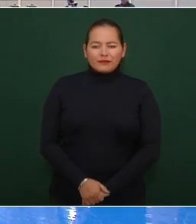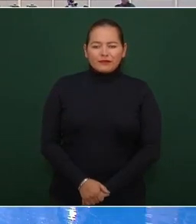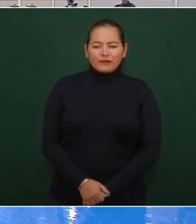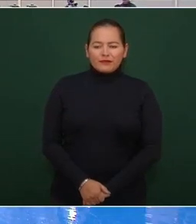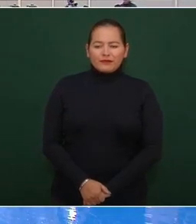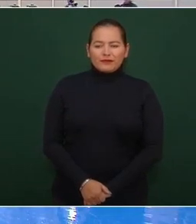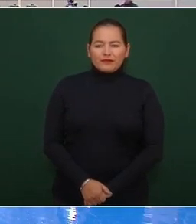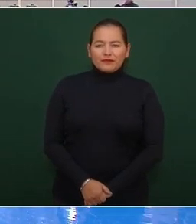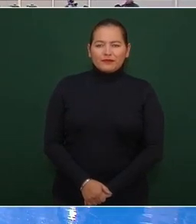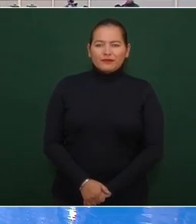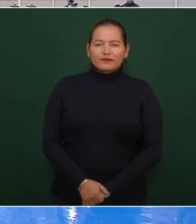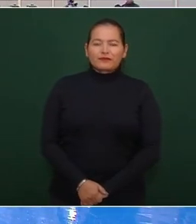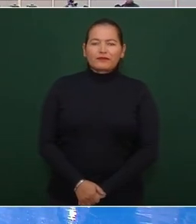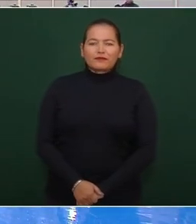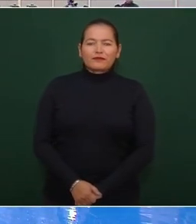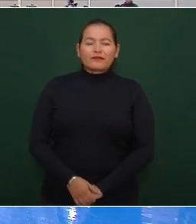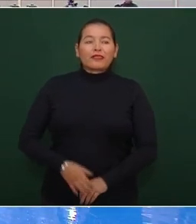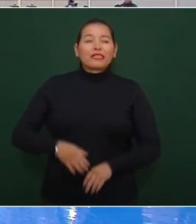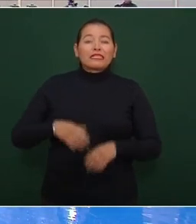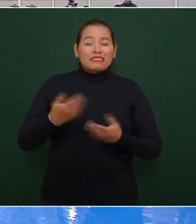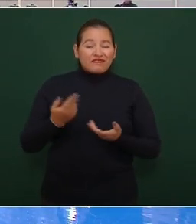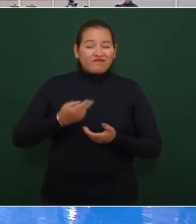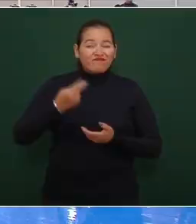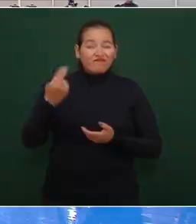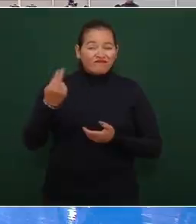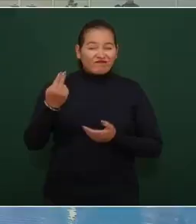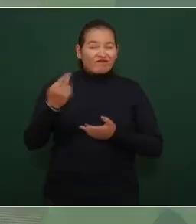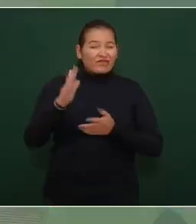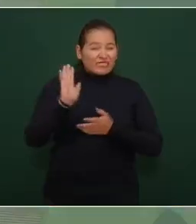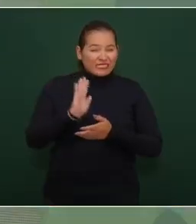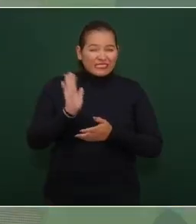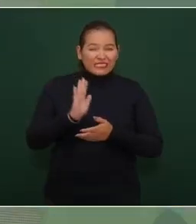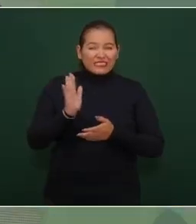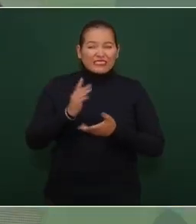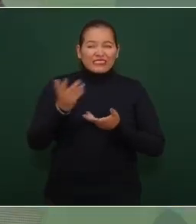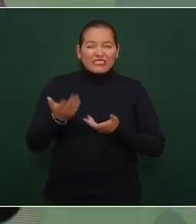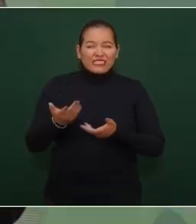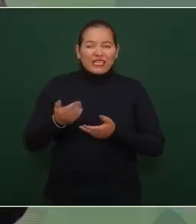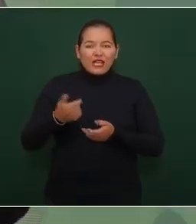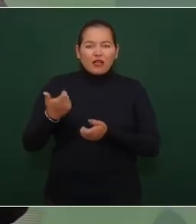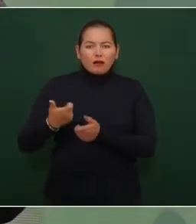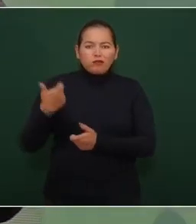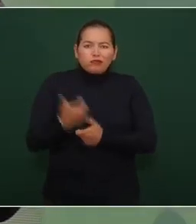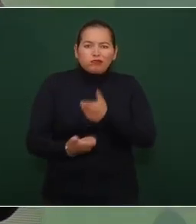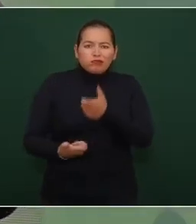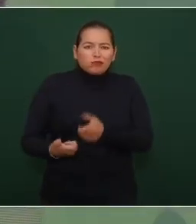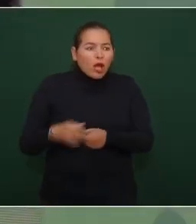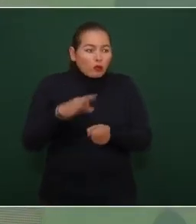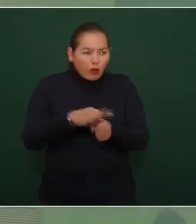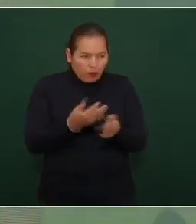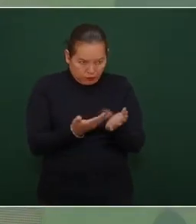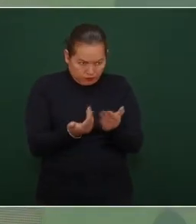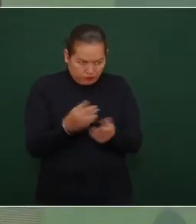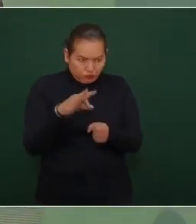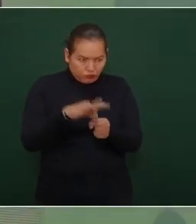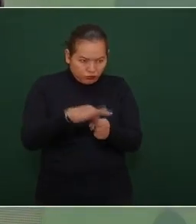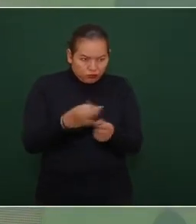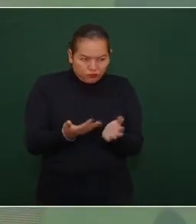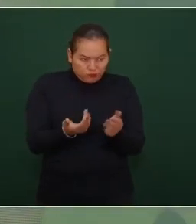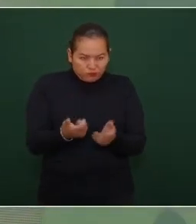destinan muchísimo dinero a la compra de bots ponen